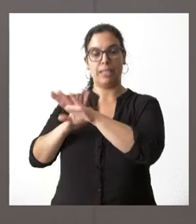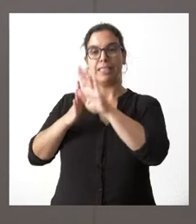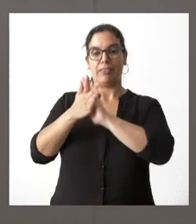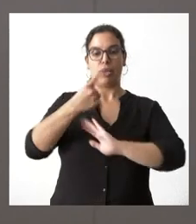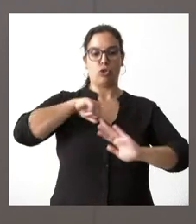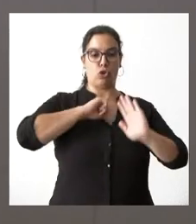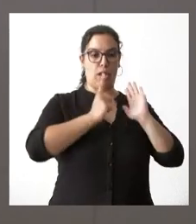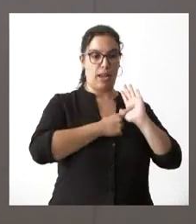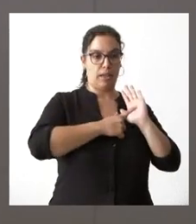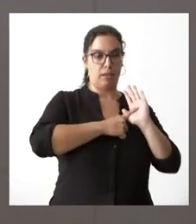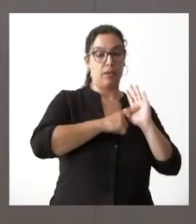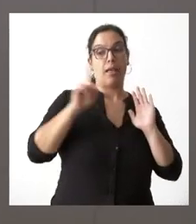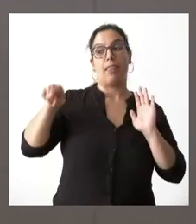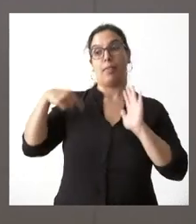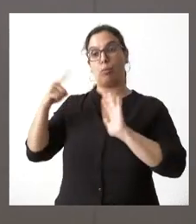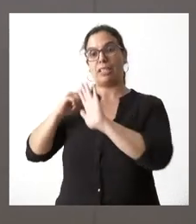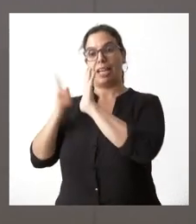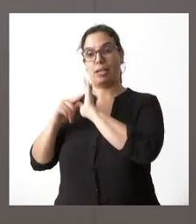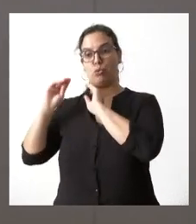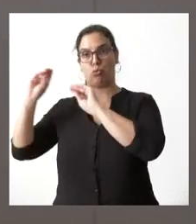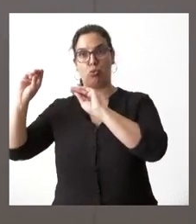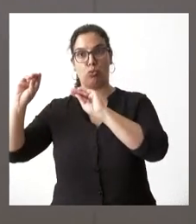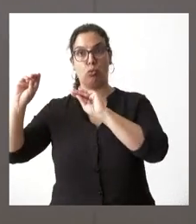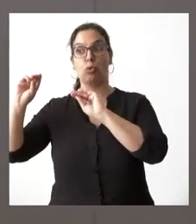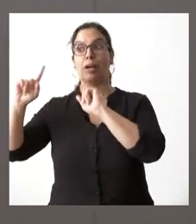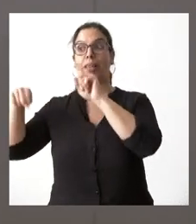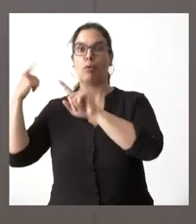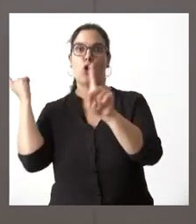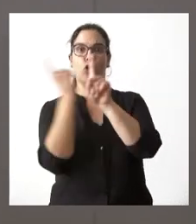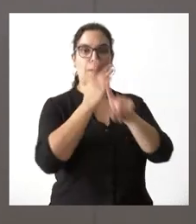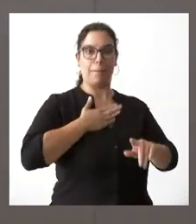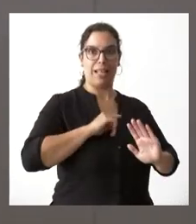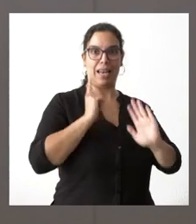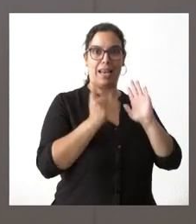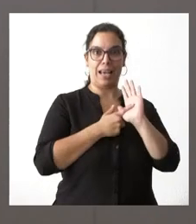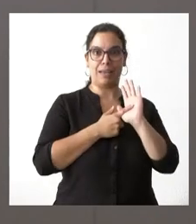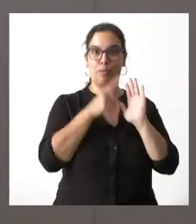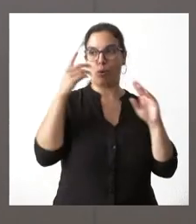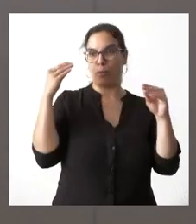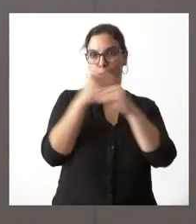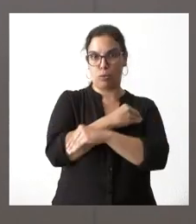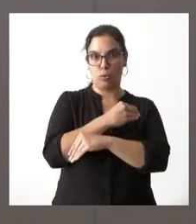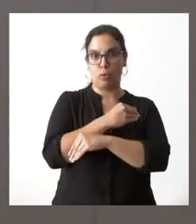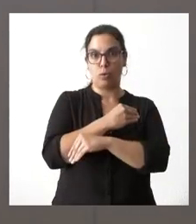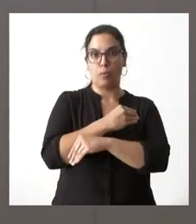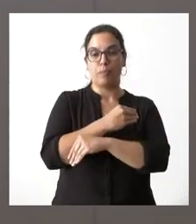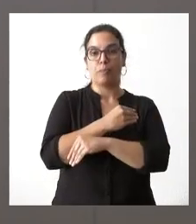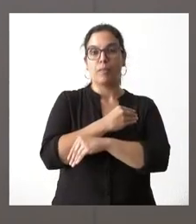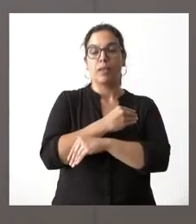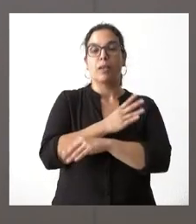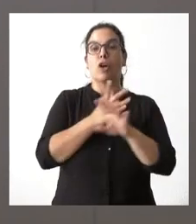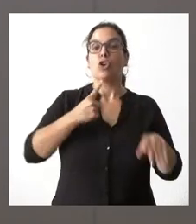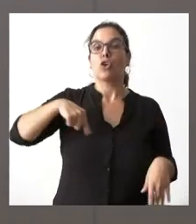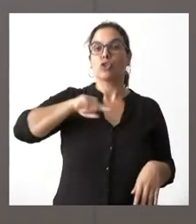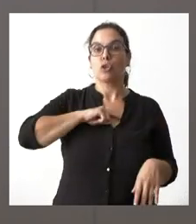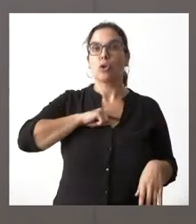el gobierno aprobó el ESPRE y después de aprobar el ESPRE presentó un recurso contra la ley de caza que habían aprobado las cortes de Castilla y León nosotros tenemos un recurso no